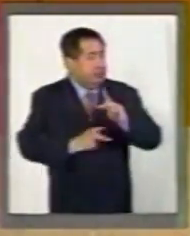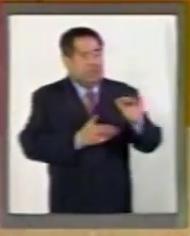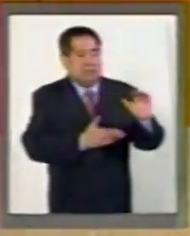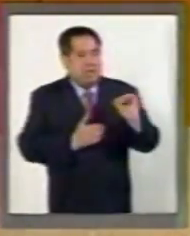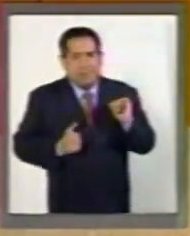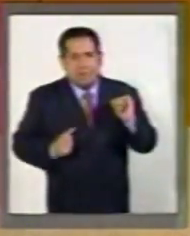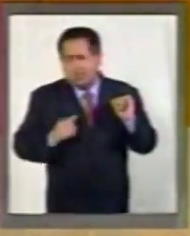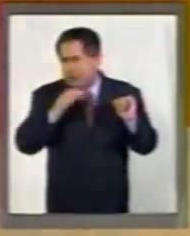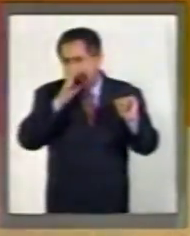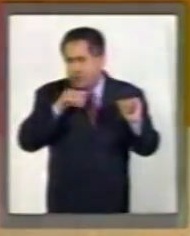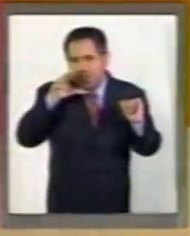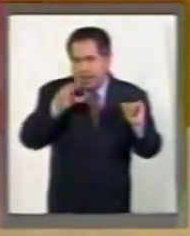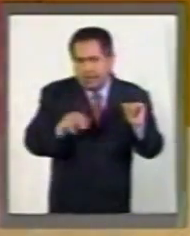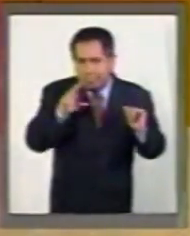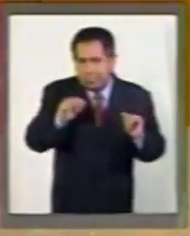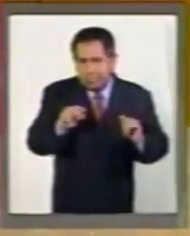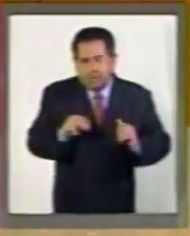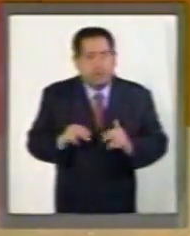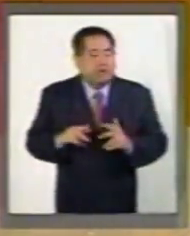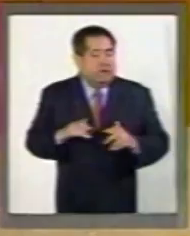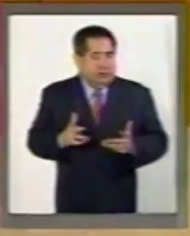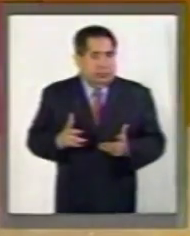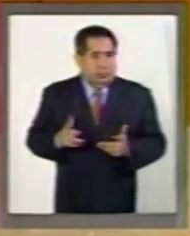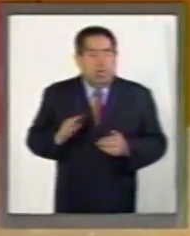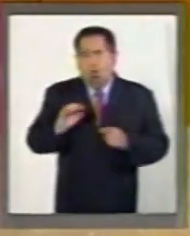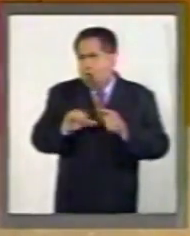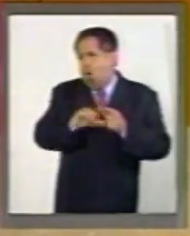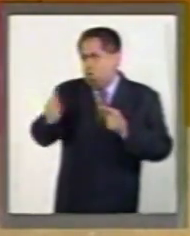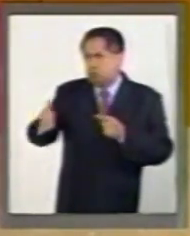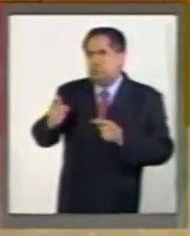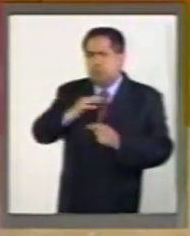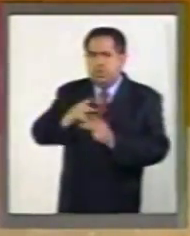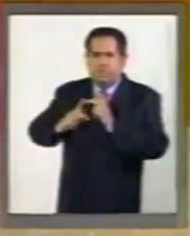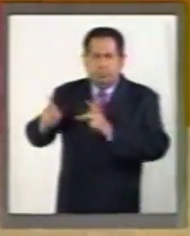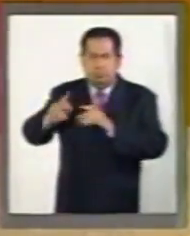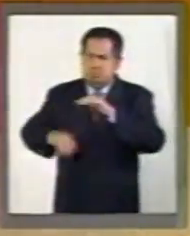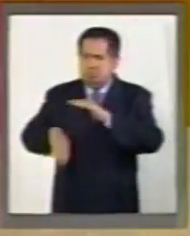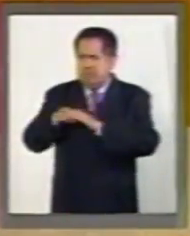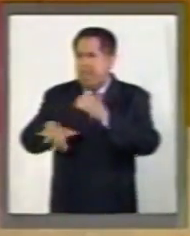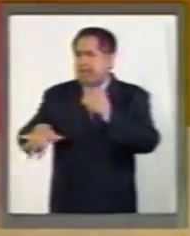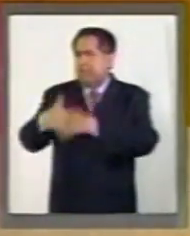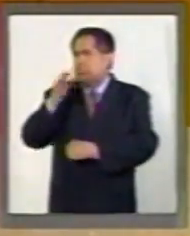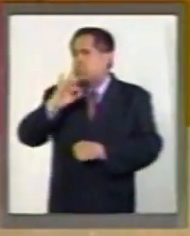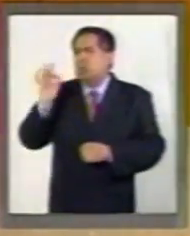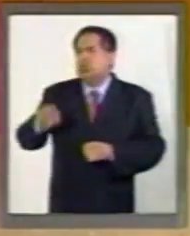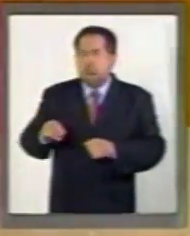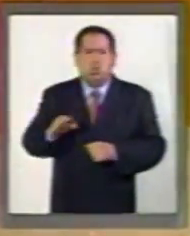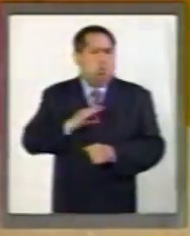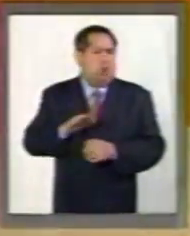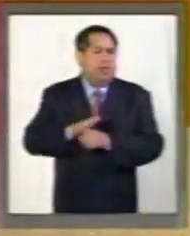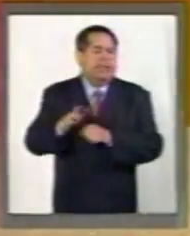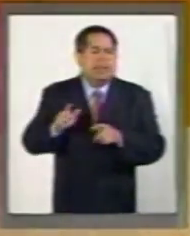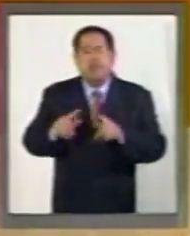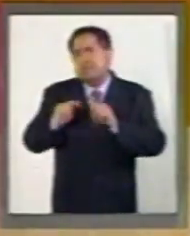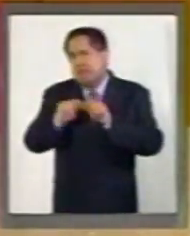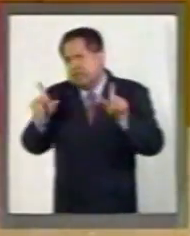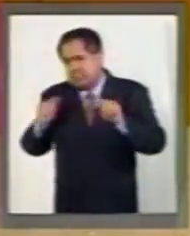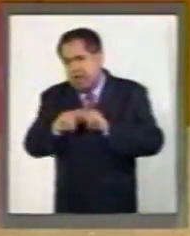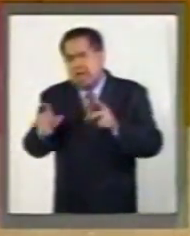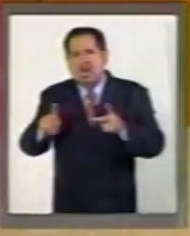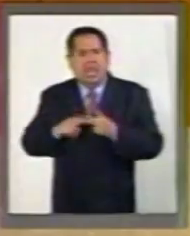contratar más deuda. Los que sí pueden contratar hasta el 15% de deuda serían Tlaxcala,